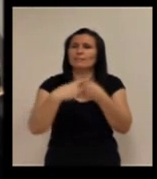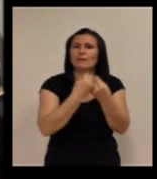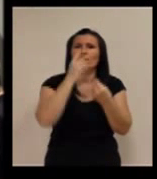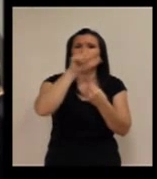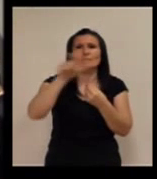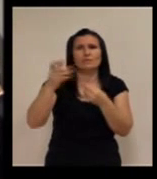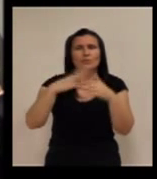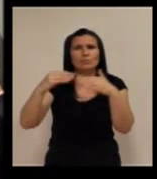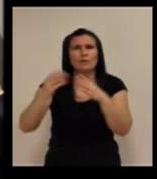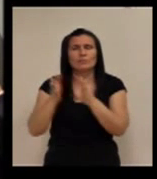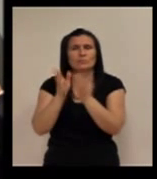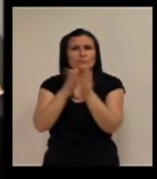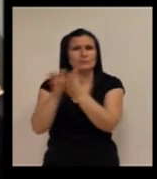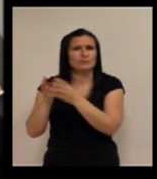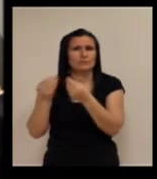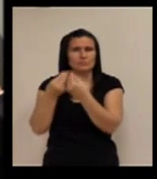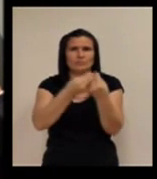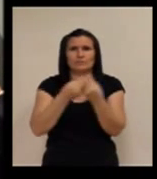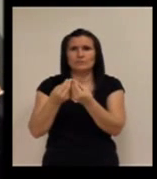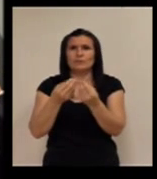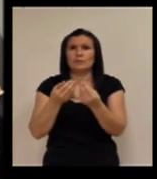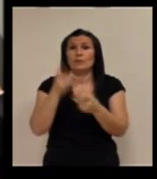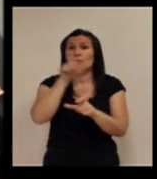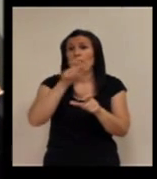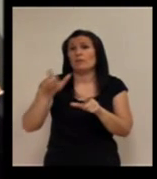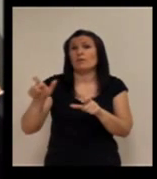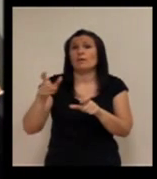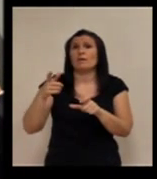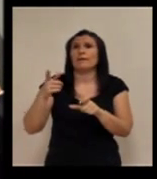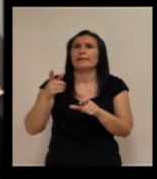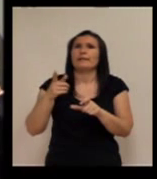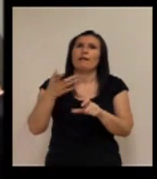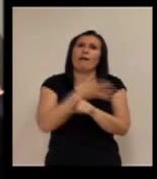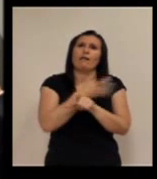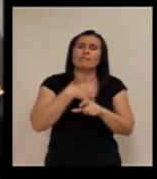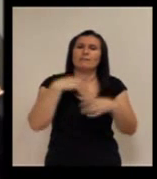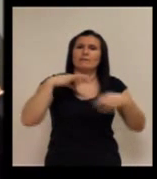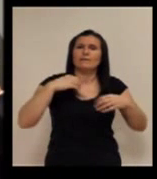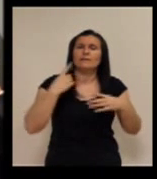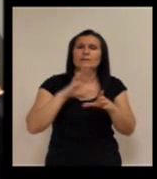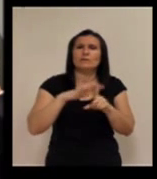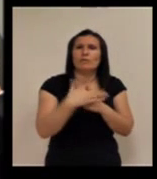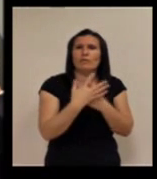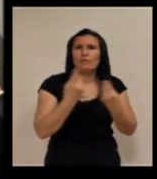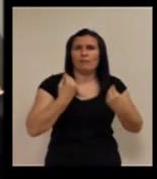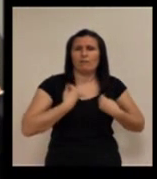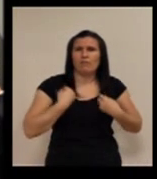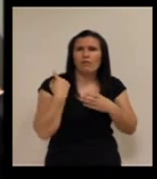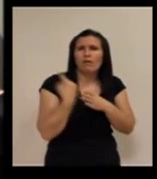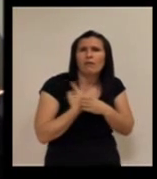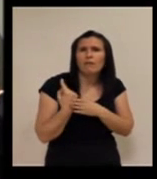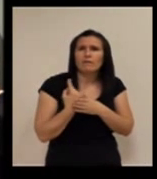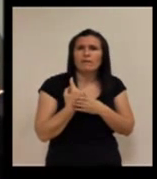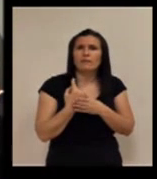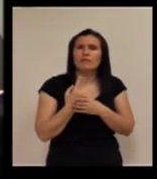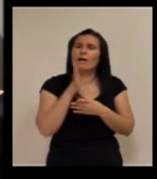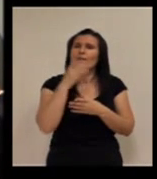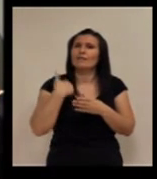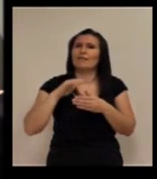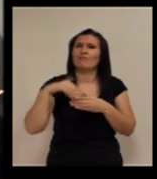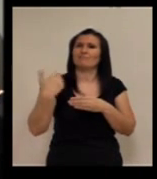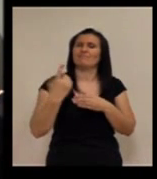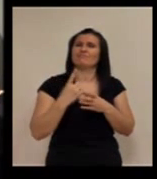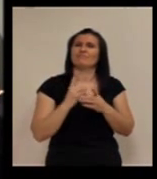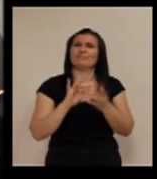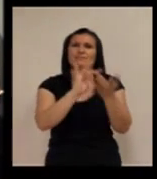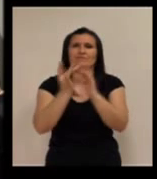con otros usuarios que son personas potencialmente con rango de aislamiento. Todas las llamadas de asesoramiento. Entonces yo creo que